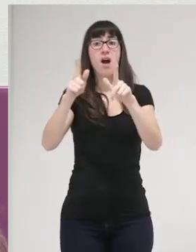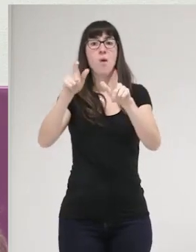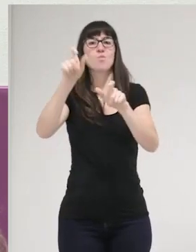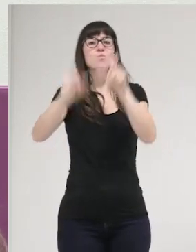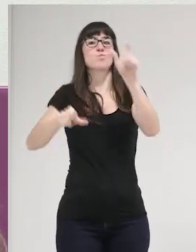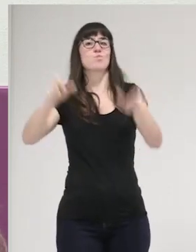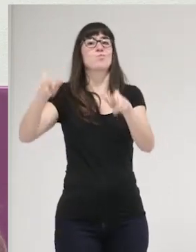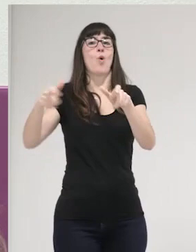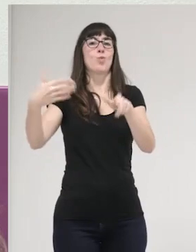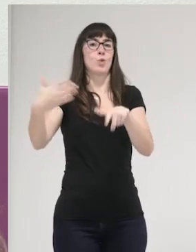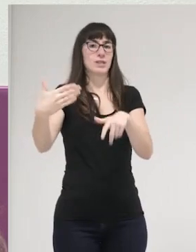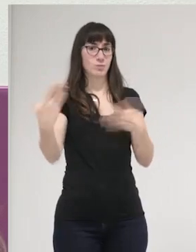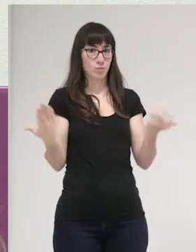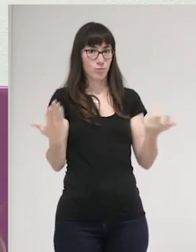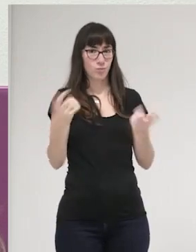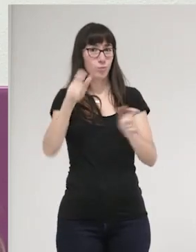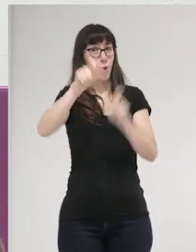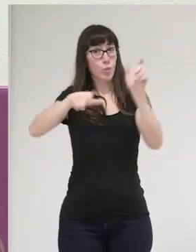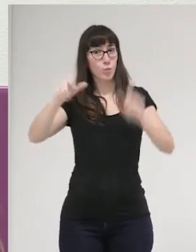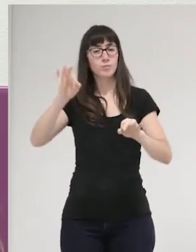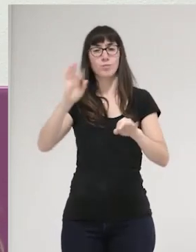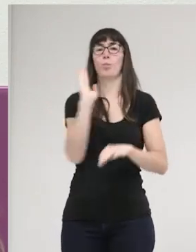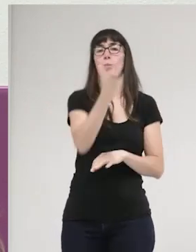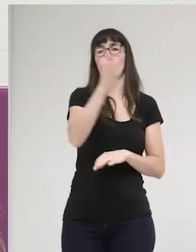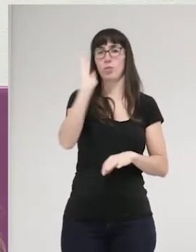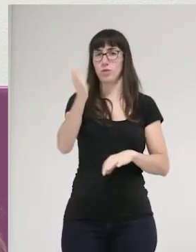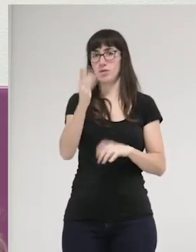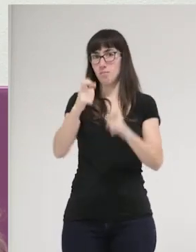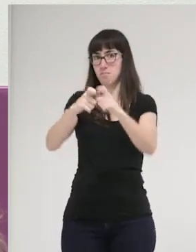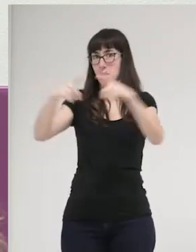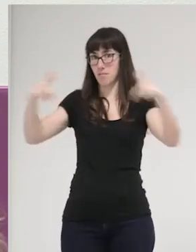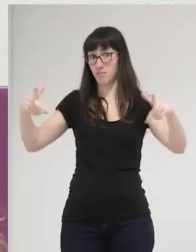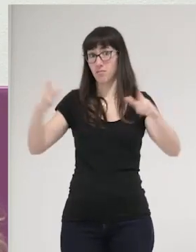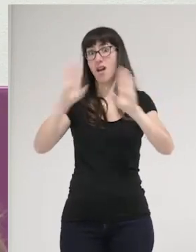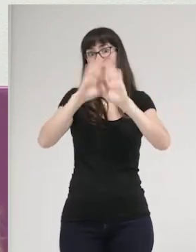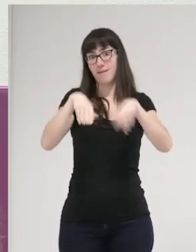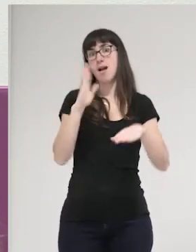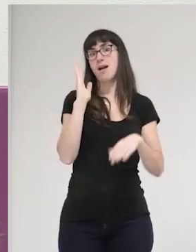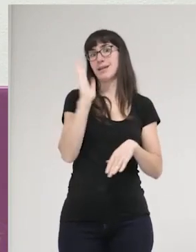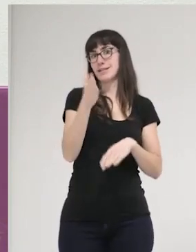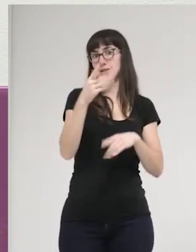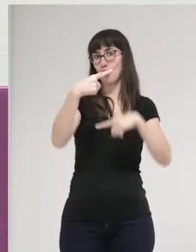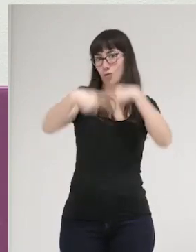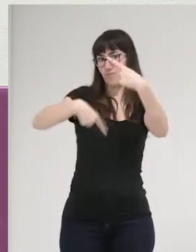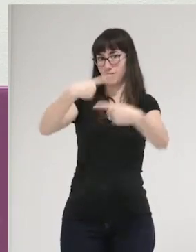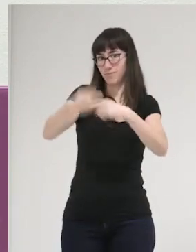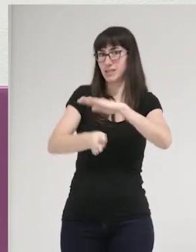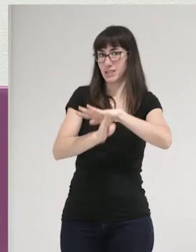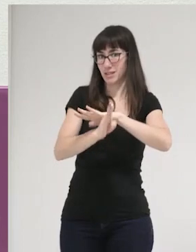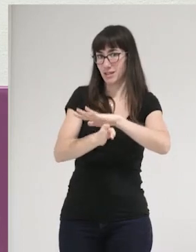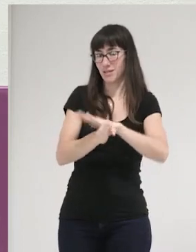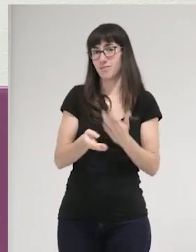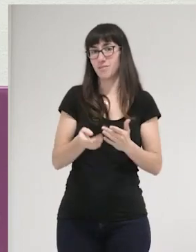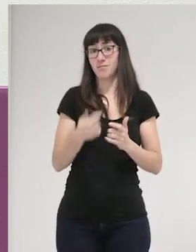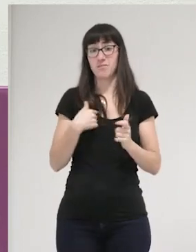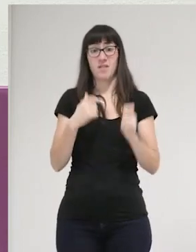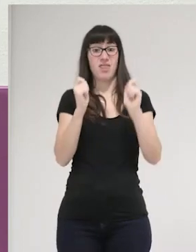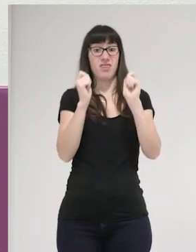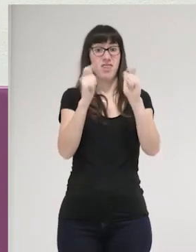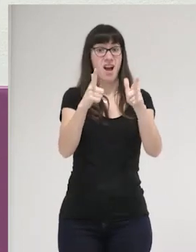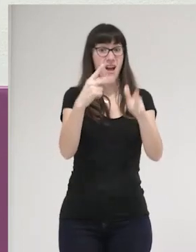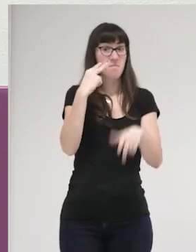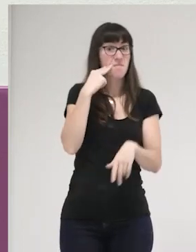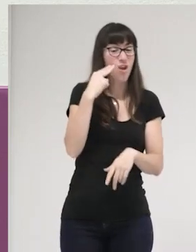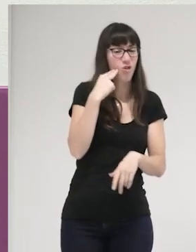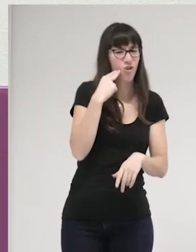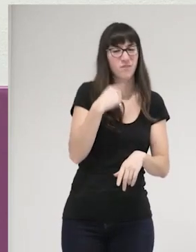populismo punitivo, y cómo, de alguna forma, esto está favoreciendo también las lógicas del castigo. Creo que infundir miedo no tiene que ser... Para